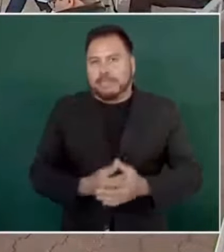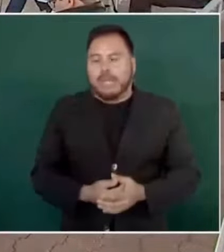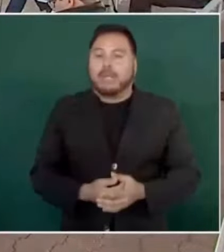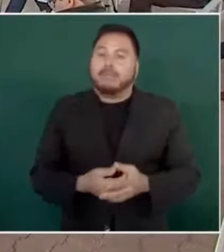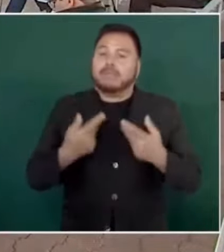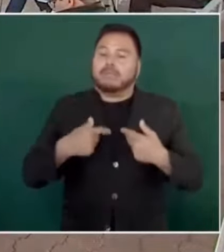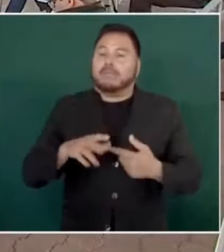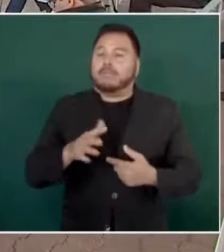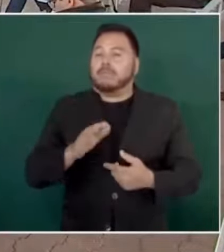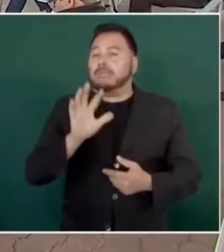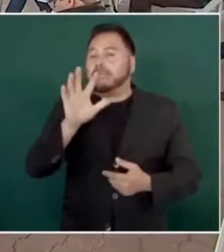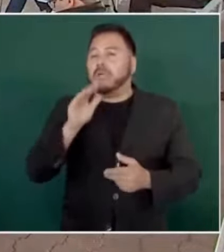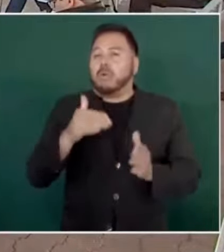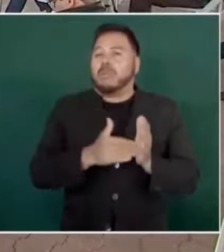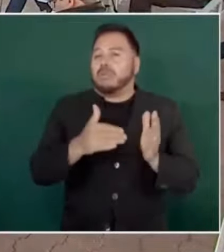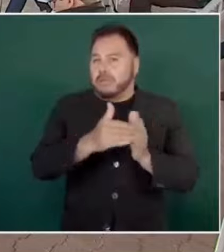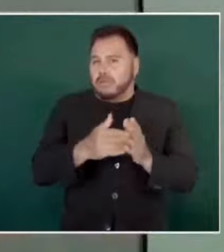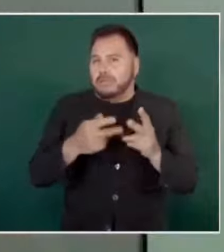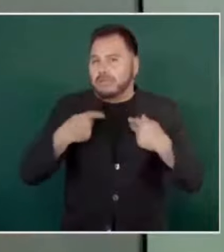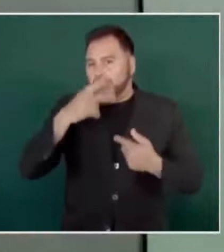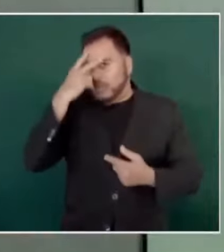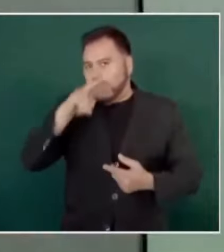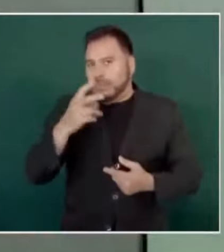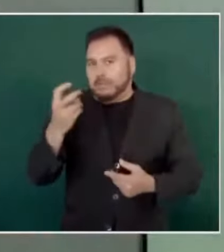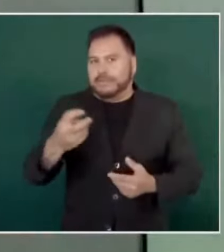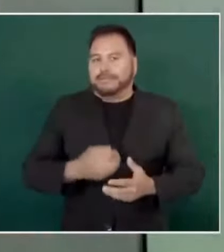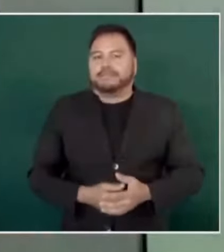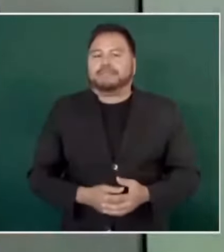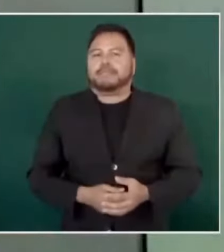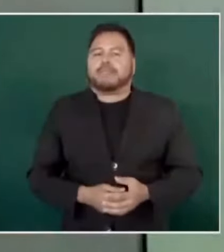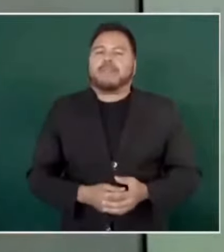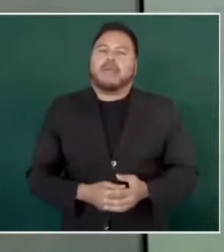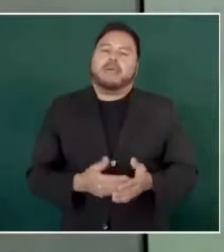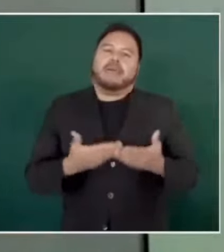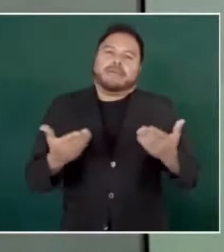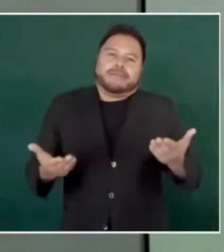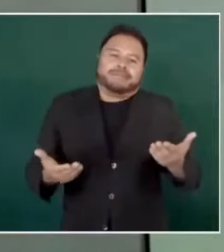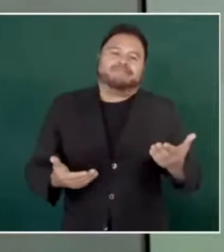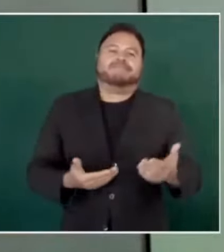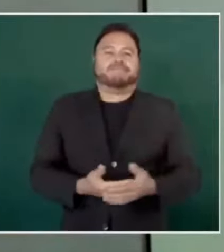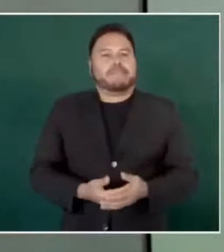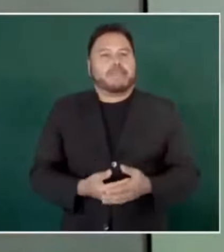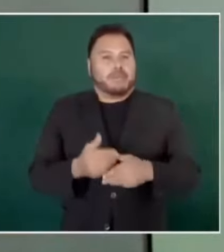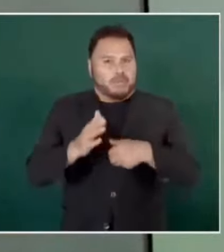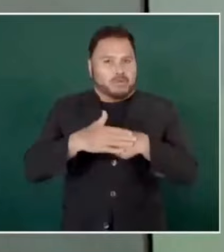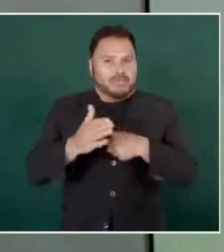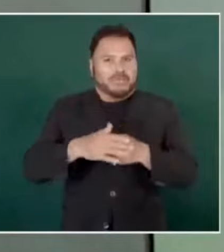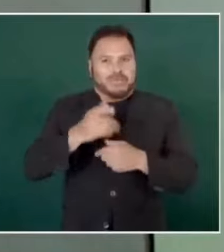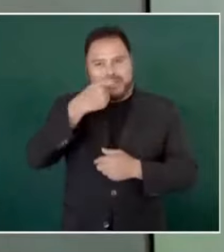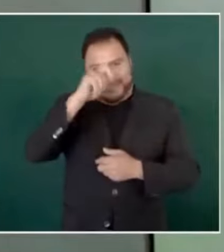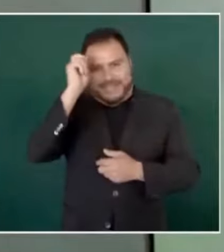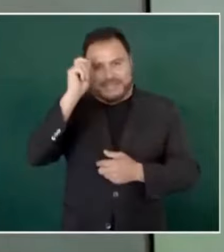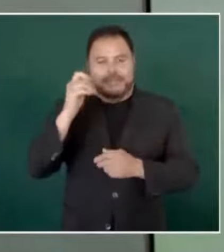cinco millones. Ahora que están las campañas, me gustaría